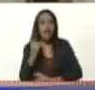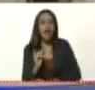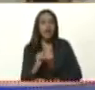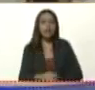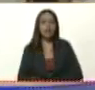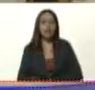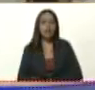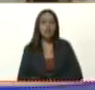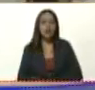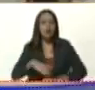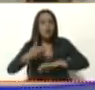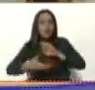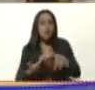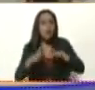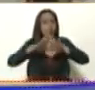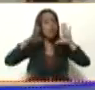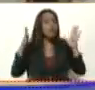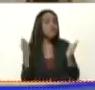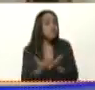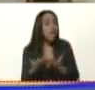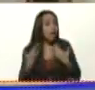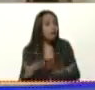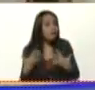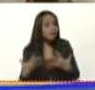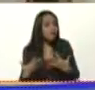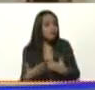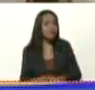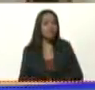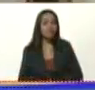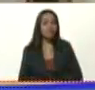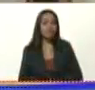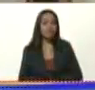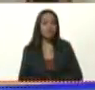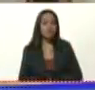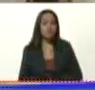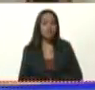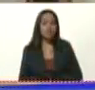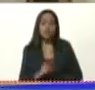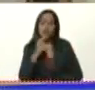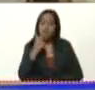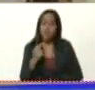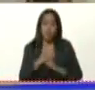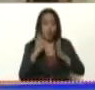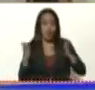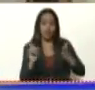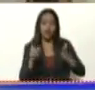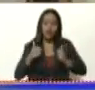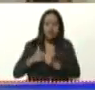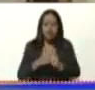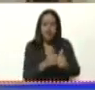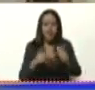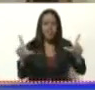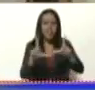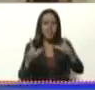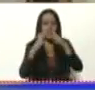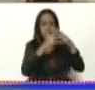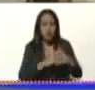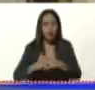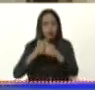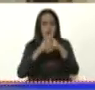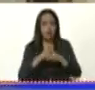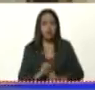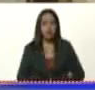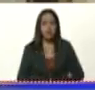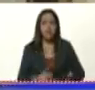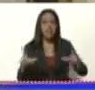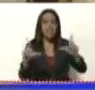catástrofe mundial. Una verdadera catástrofe mundial y no estoy exagerando. Yo hago mucho seguimiento de la televisión estadounidense, de la